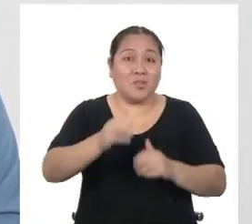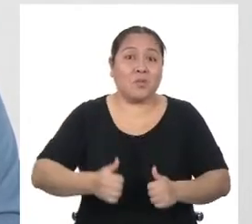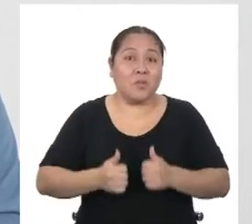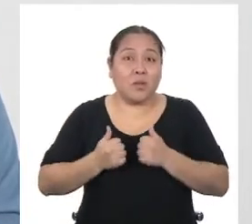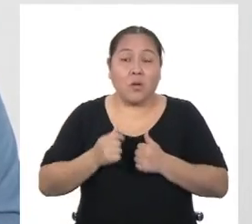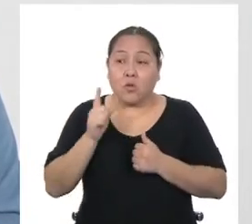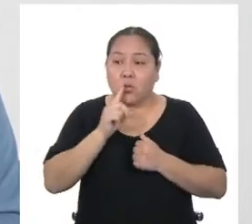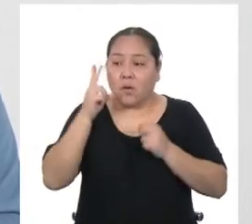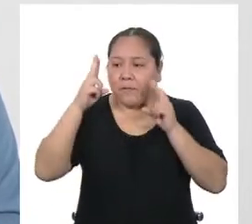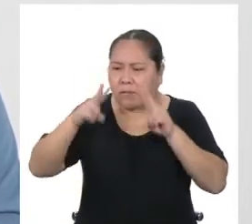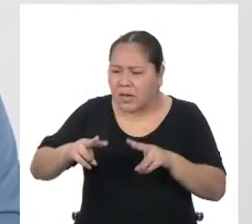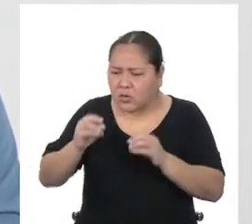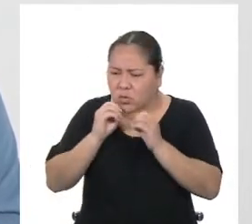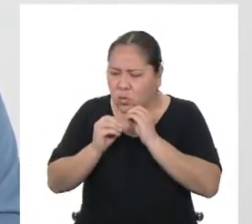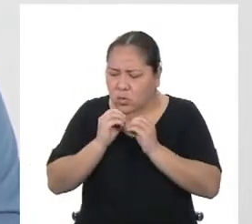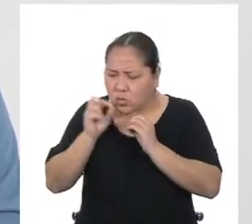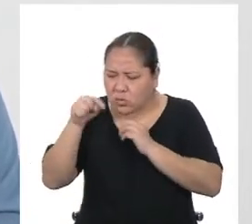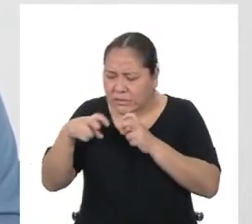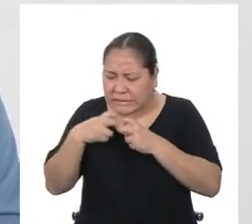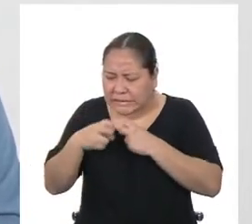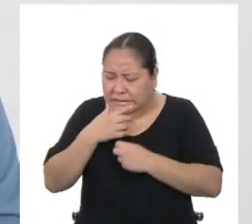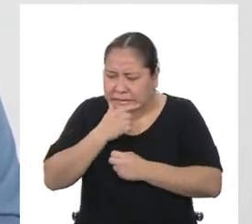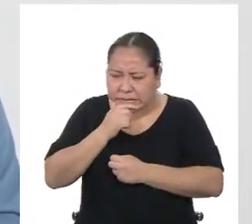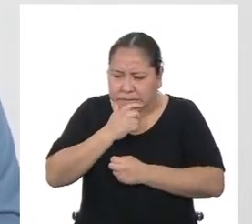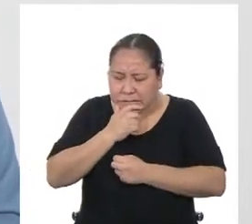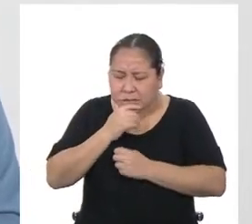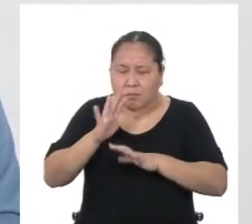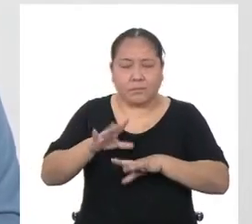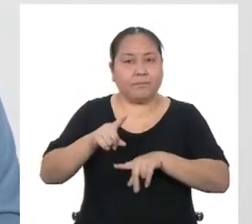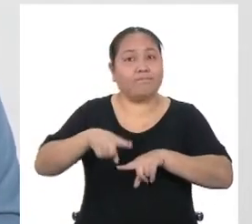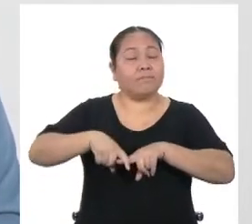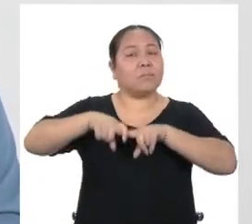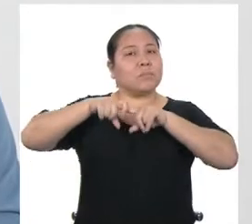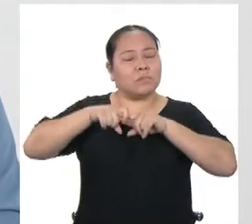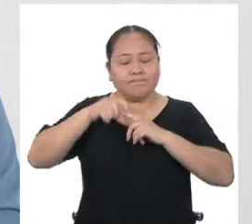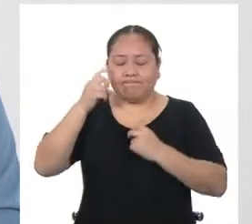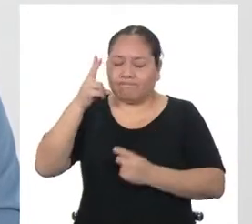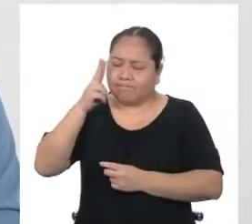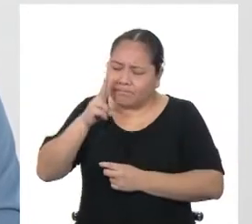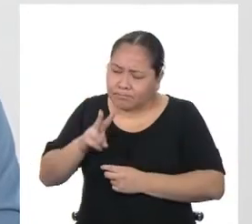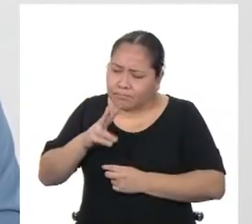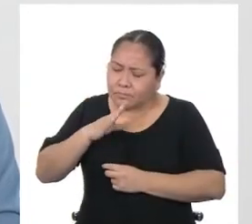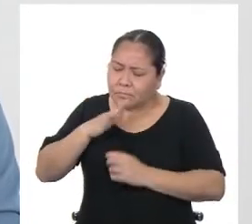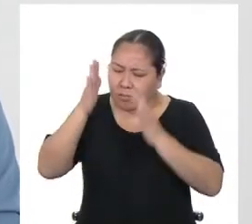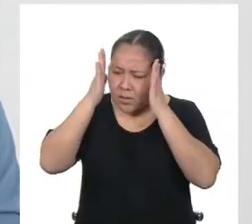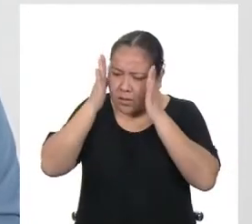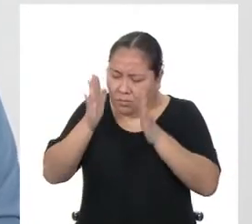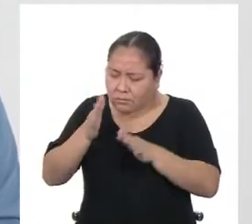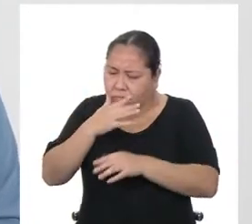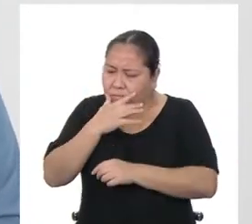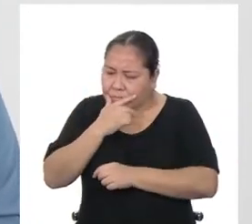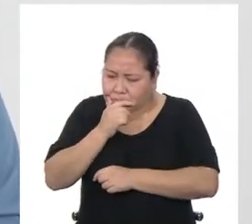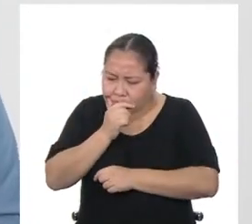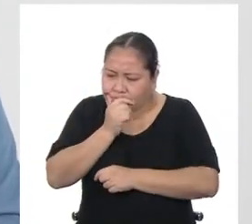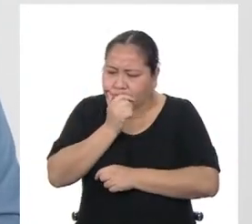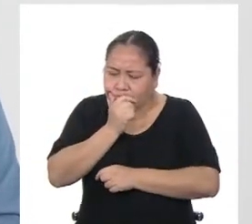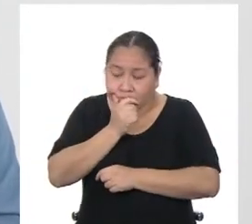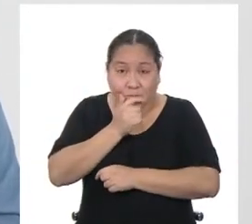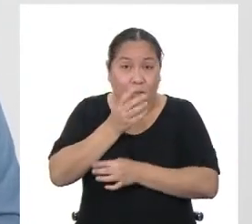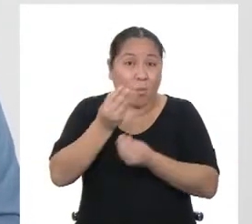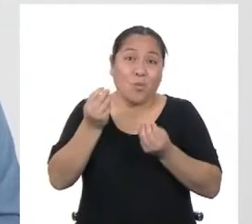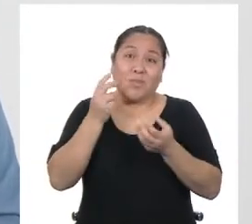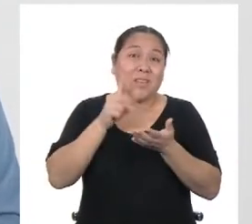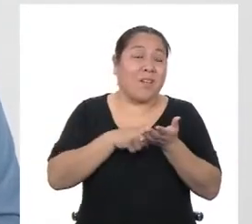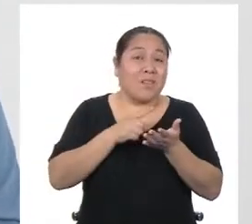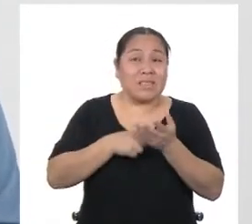no vean una solución a un problema, hagan una pausa y observen con atención. Muchas veces tenemos